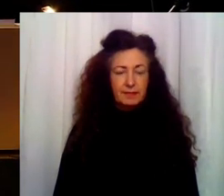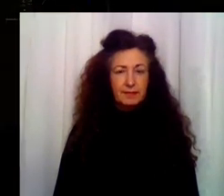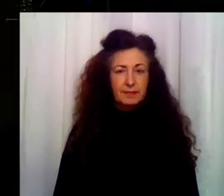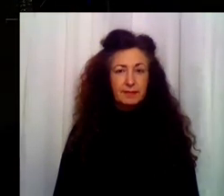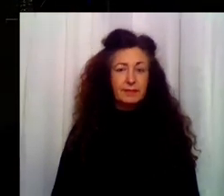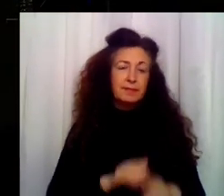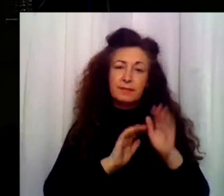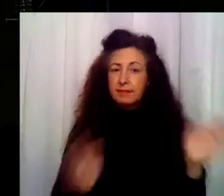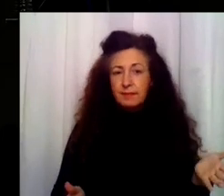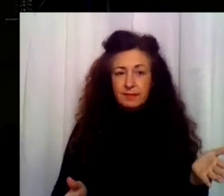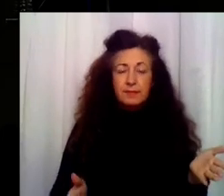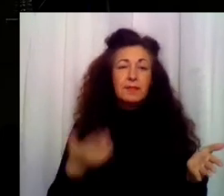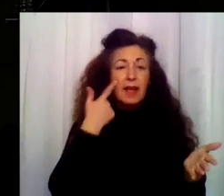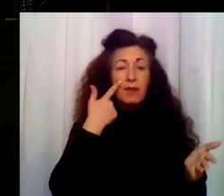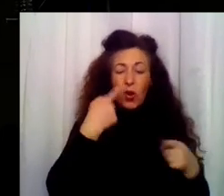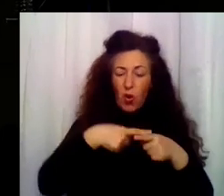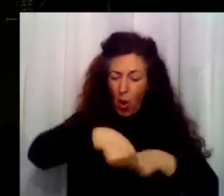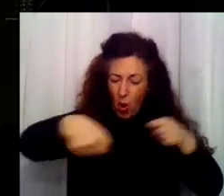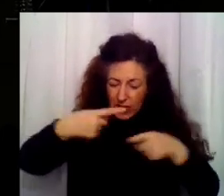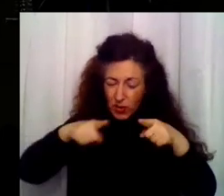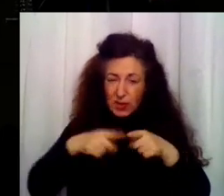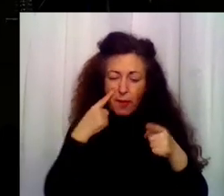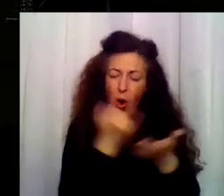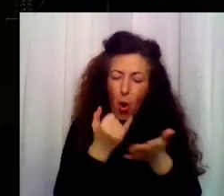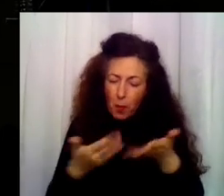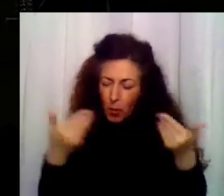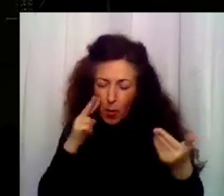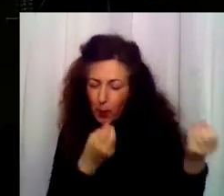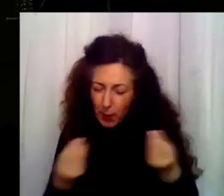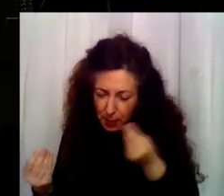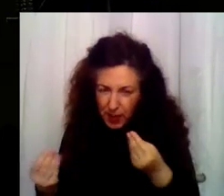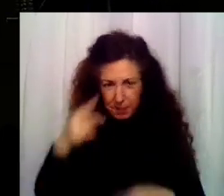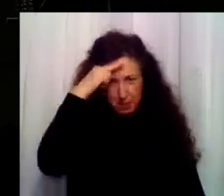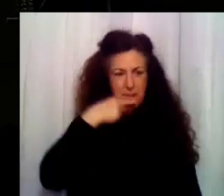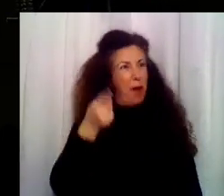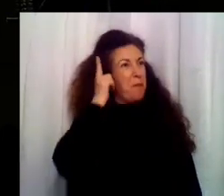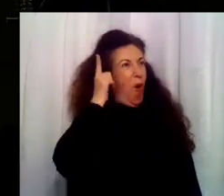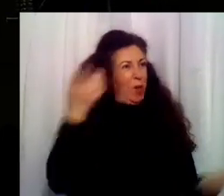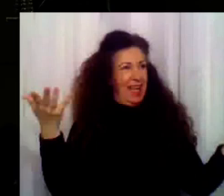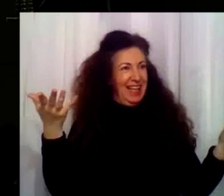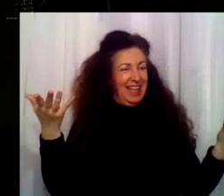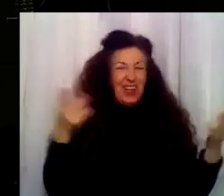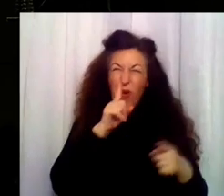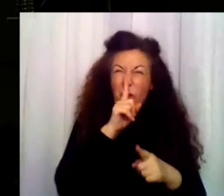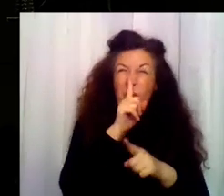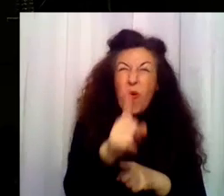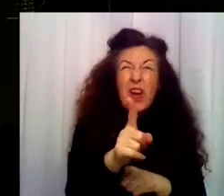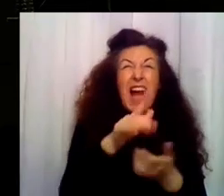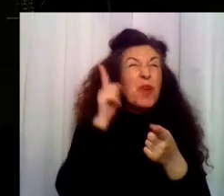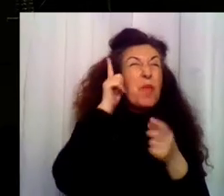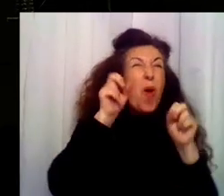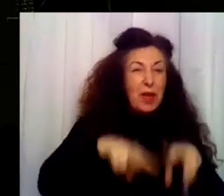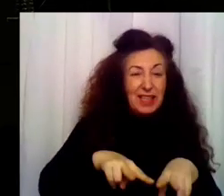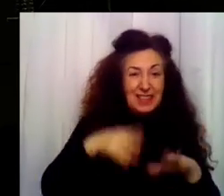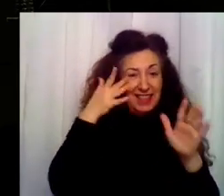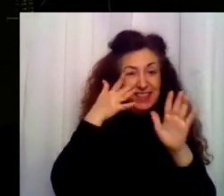Bueno, aquí está. ¿Cómo pueden, por favor, si siguen todos sus objetos personales? El móvil. Naño sin móvil, ¿eh? Se habrá usted desintoxicado. Qué va.